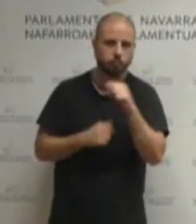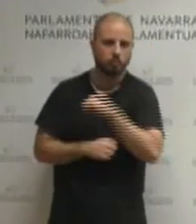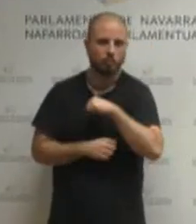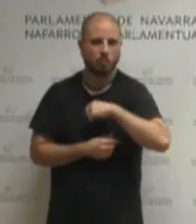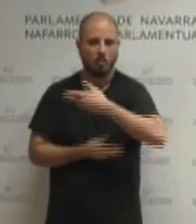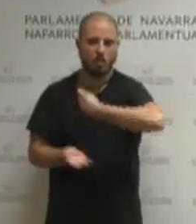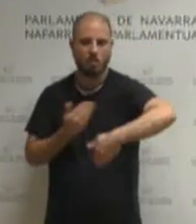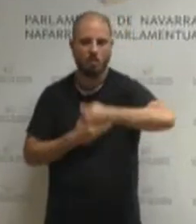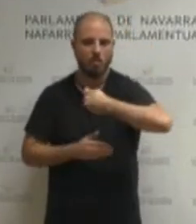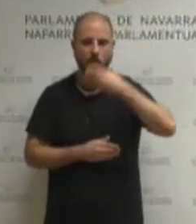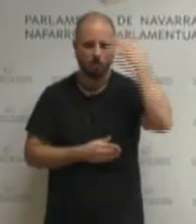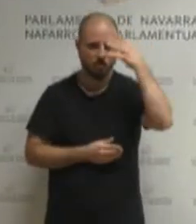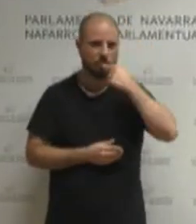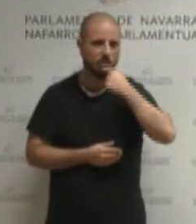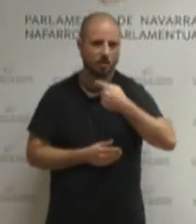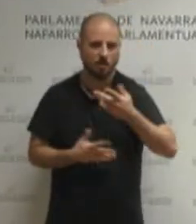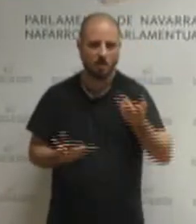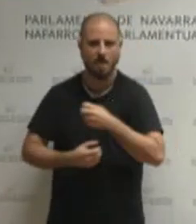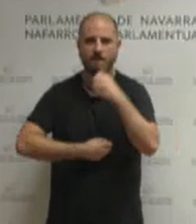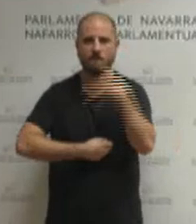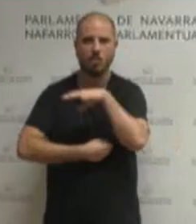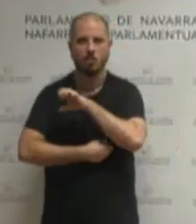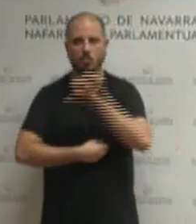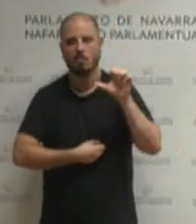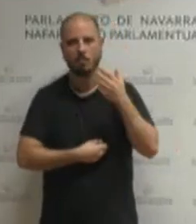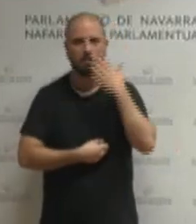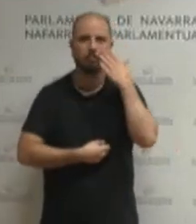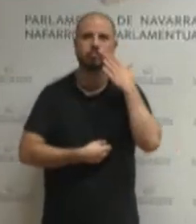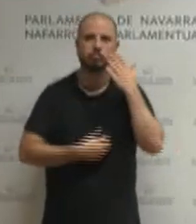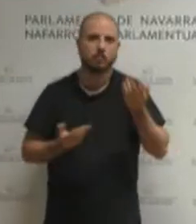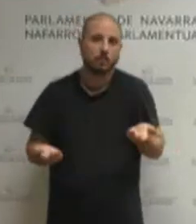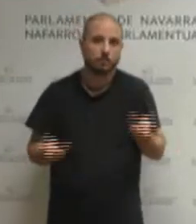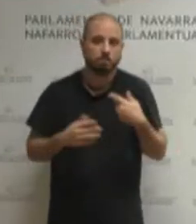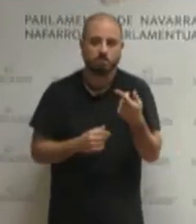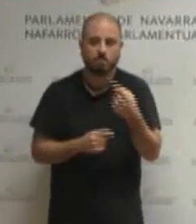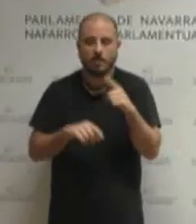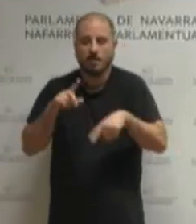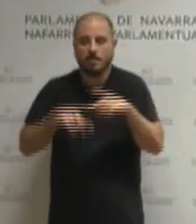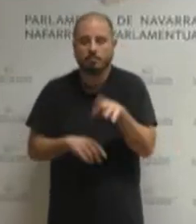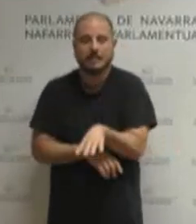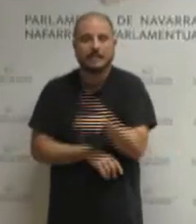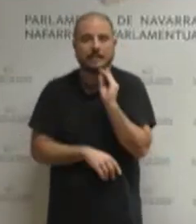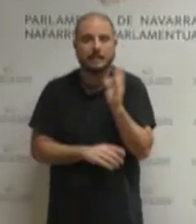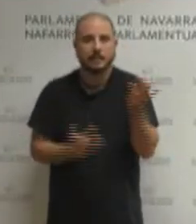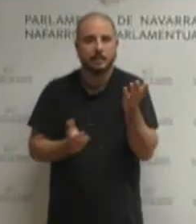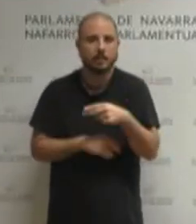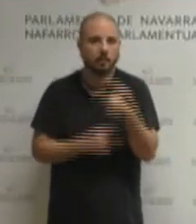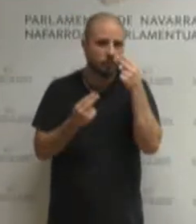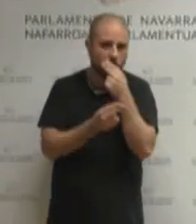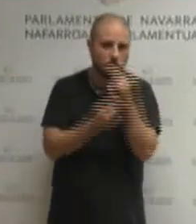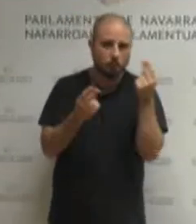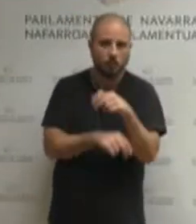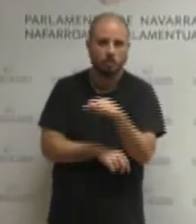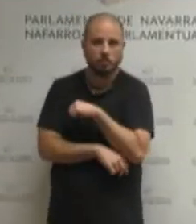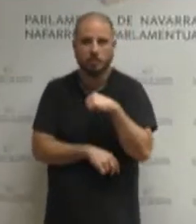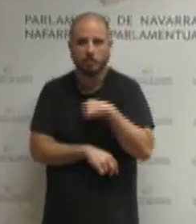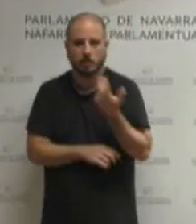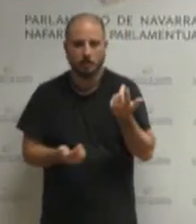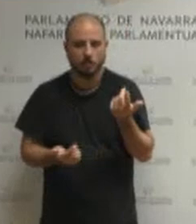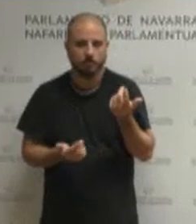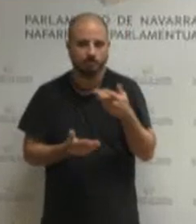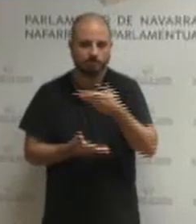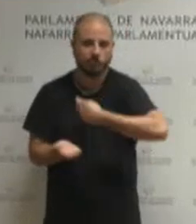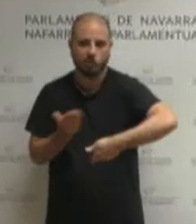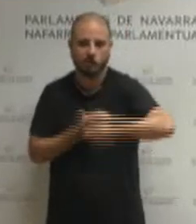europeos y creo que según como entendamos la colaboración público-privada pues tendremos ejemplos paradigmáticos como el de